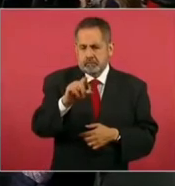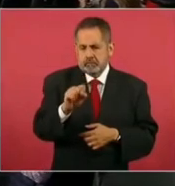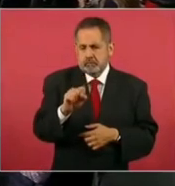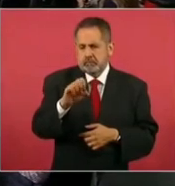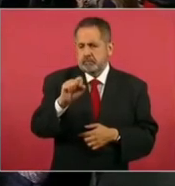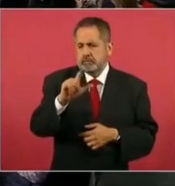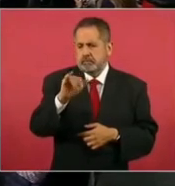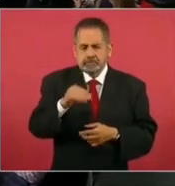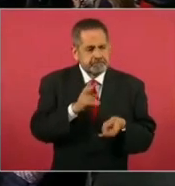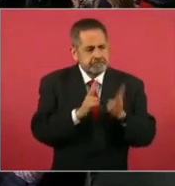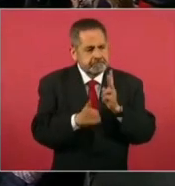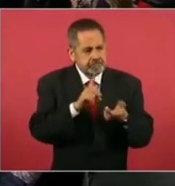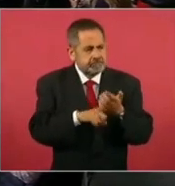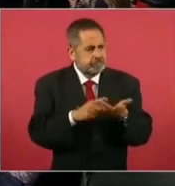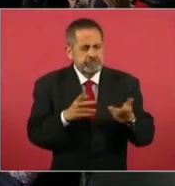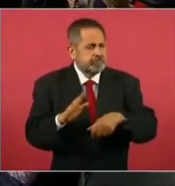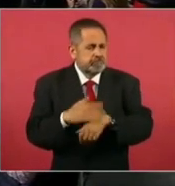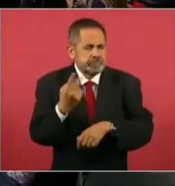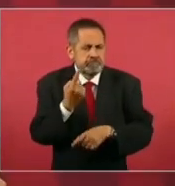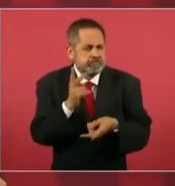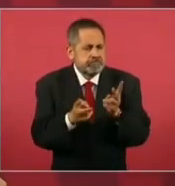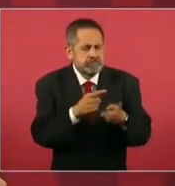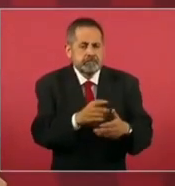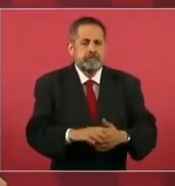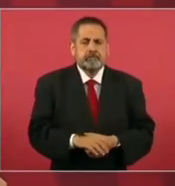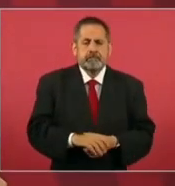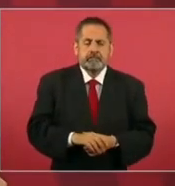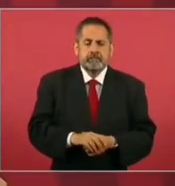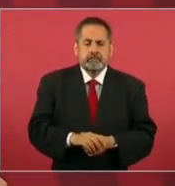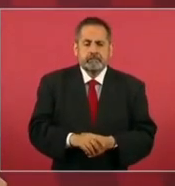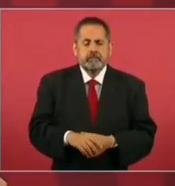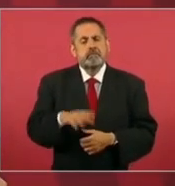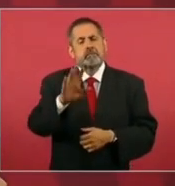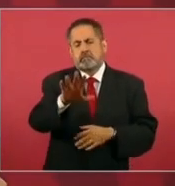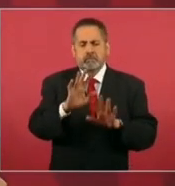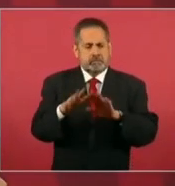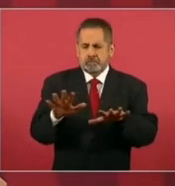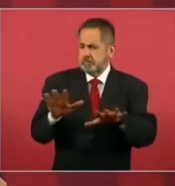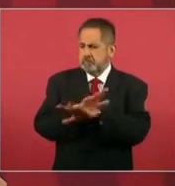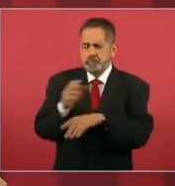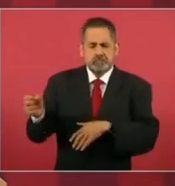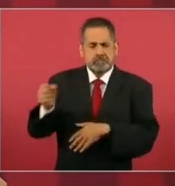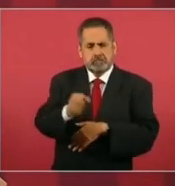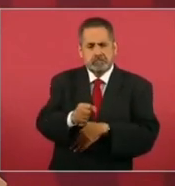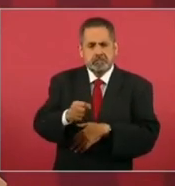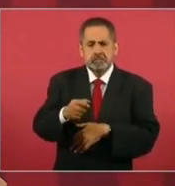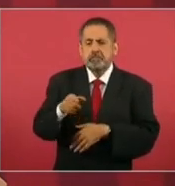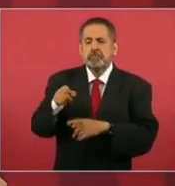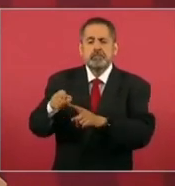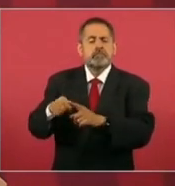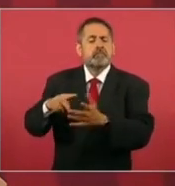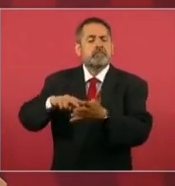Bueno, se dieron estos cambios, el ingeniero Morán nos va a ayudar en otras